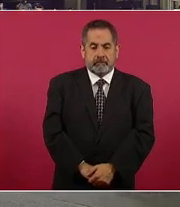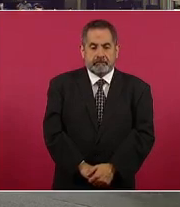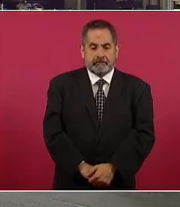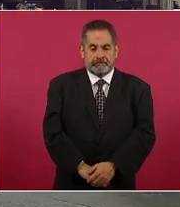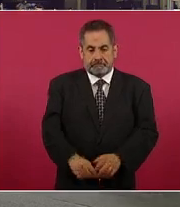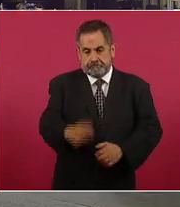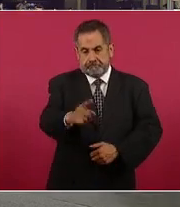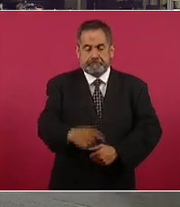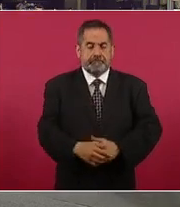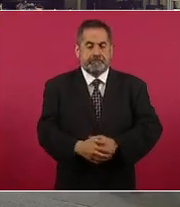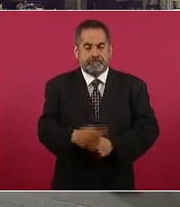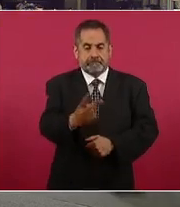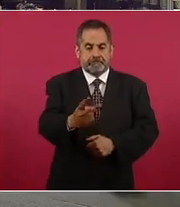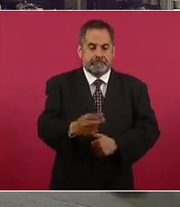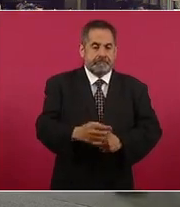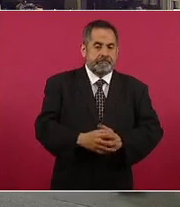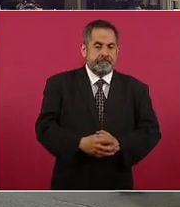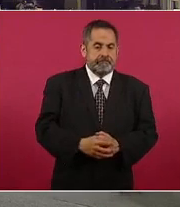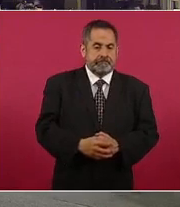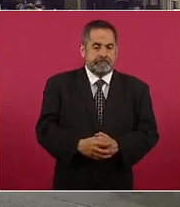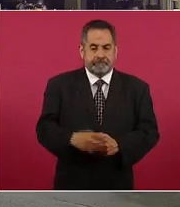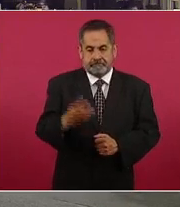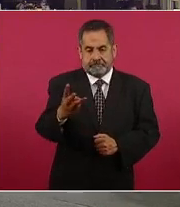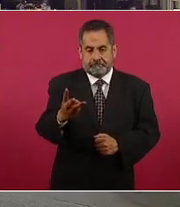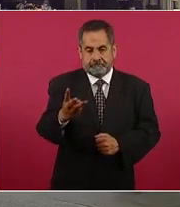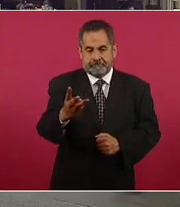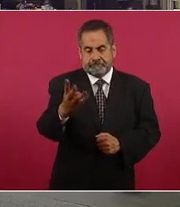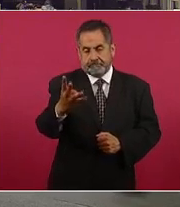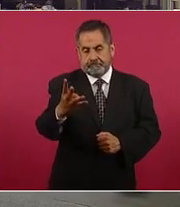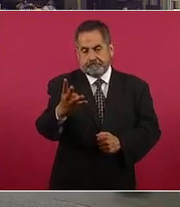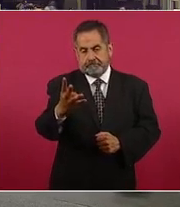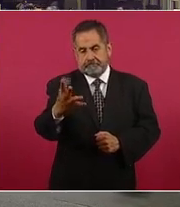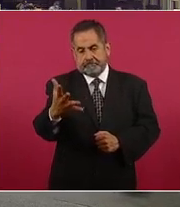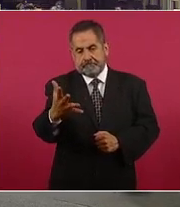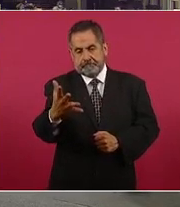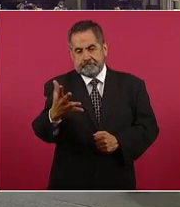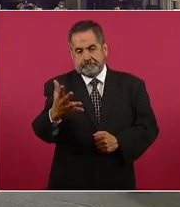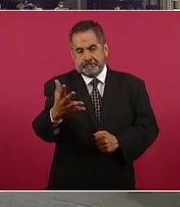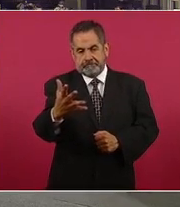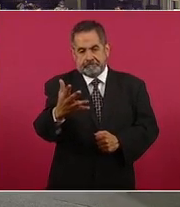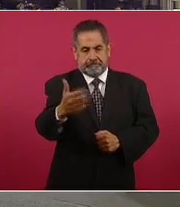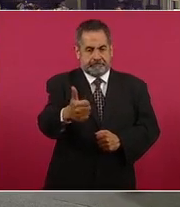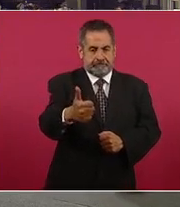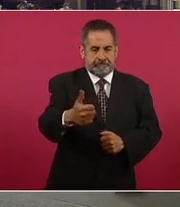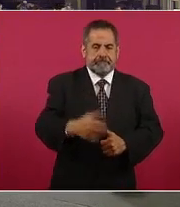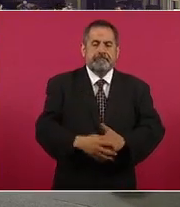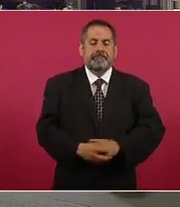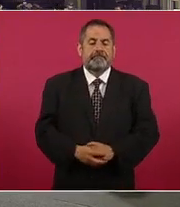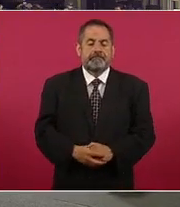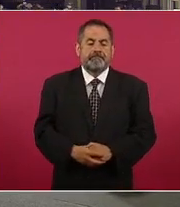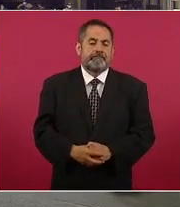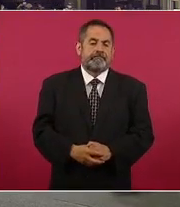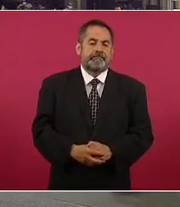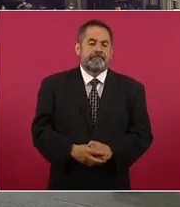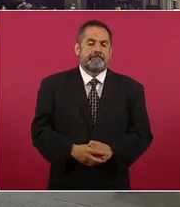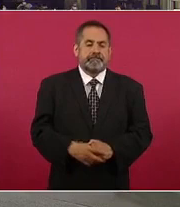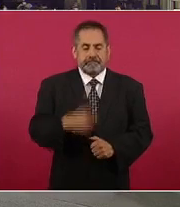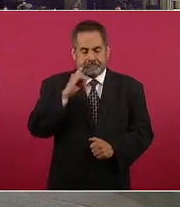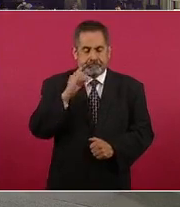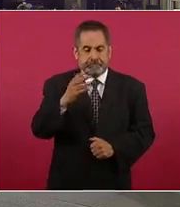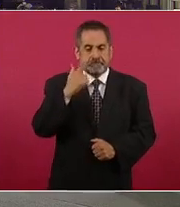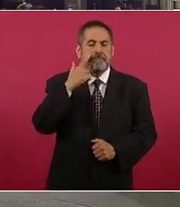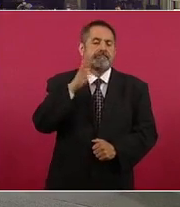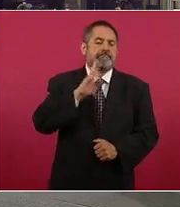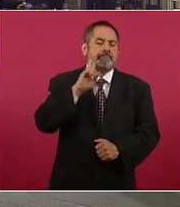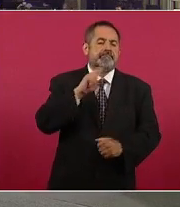Una, dos, tres, cuatro, cinco, seis. A ver, ¿hasta